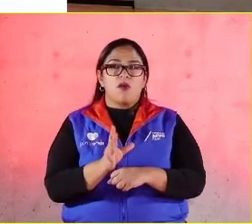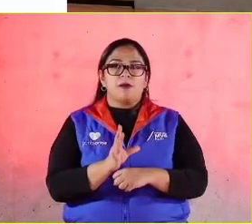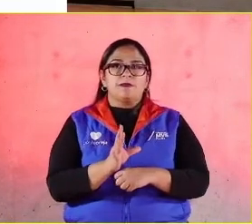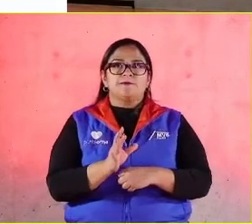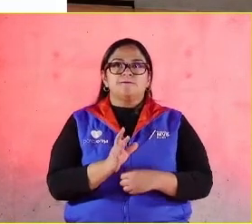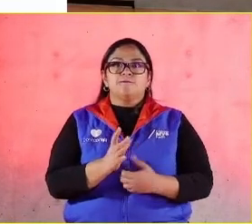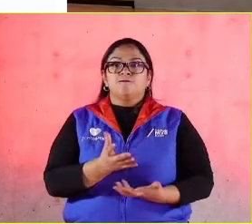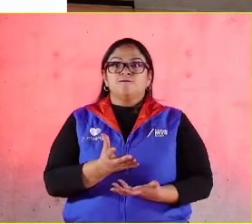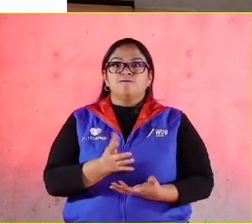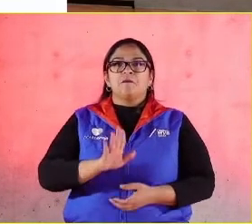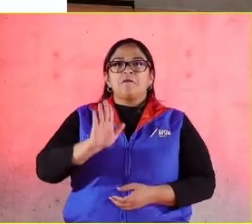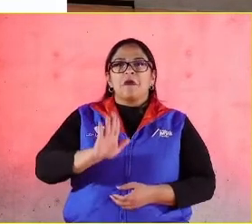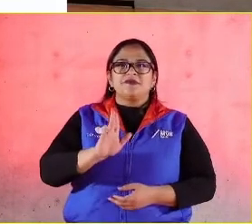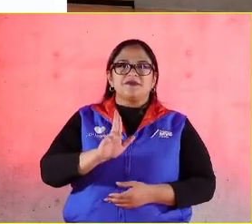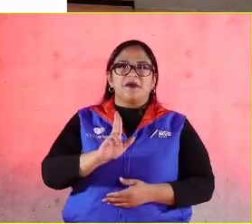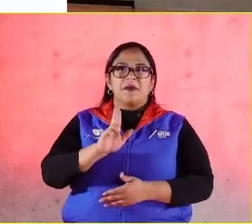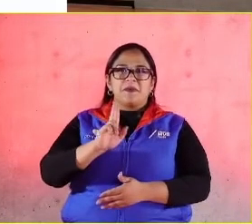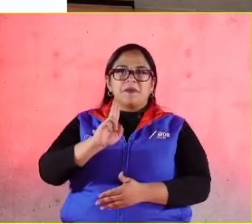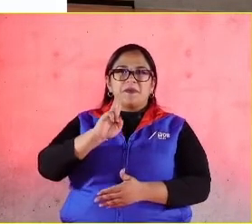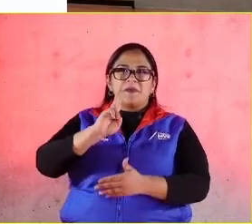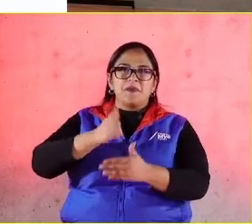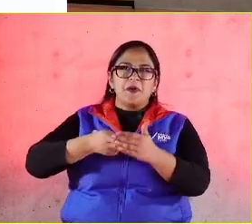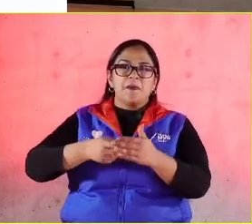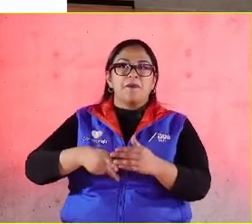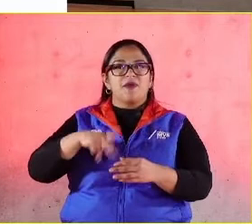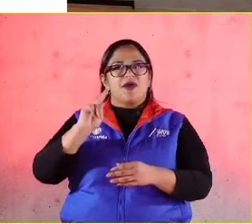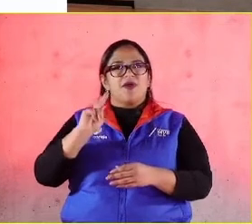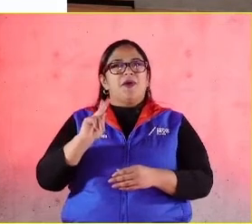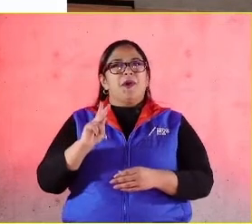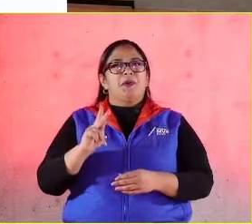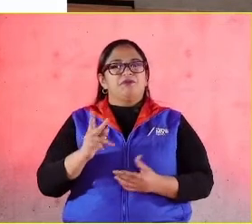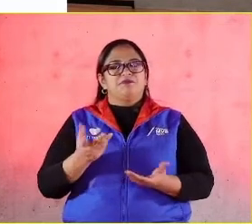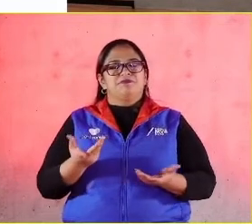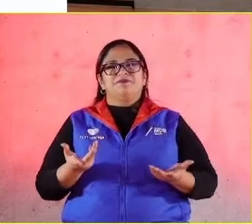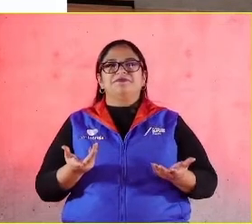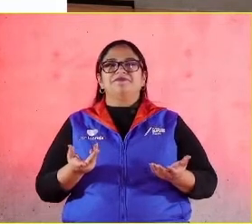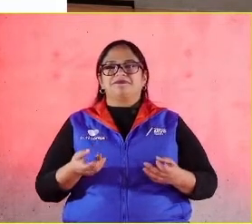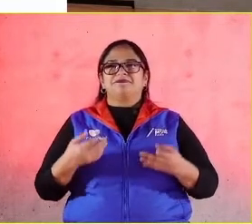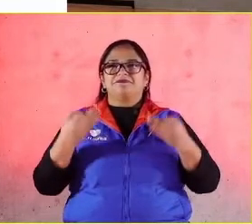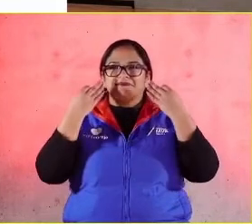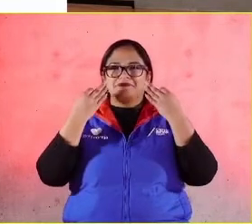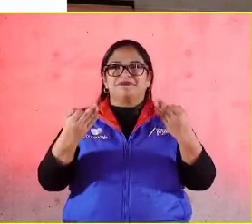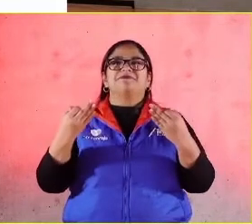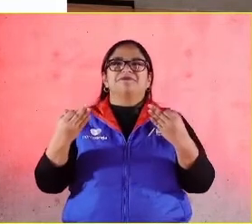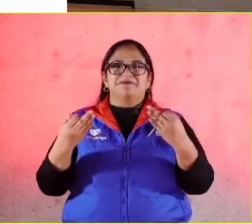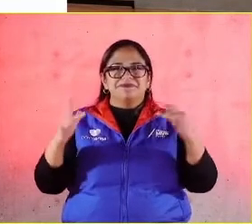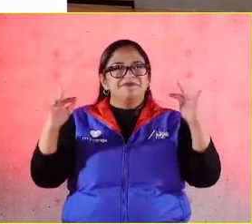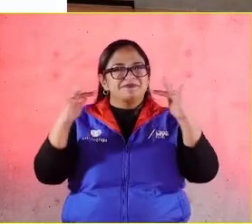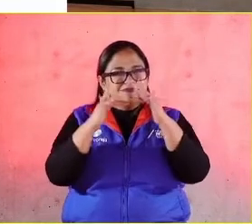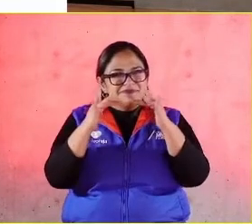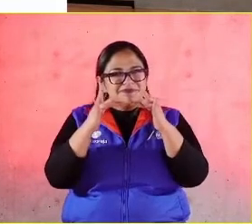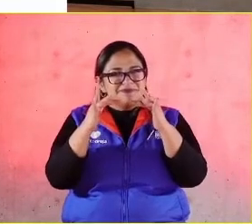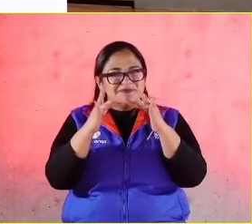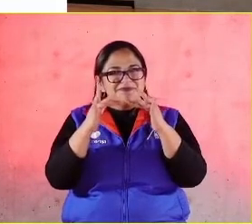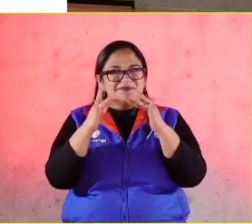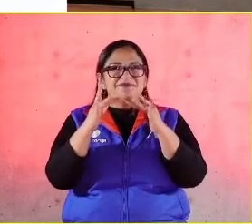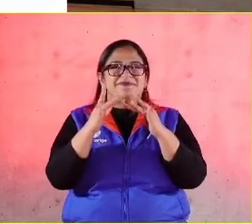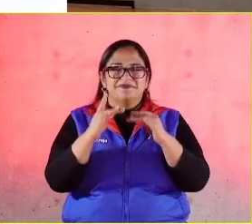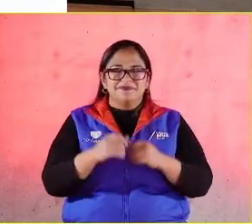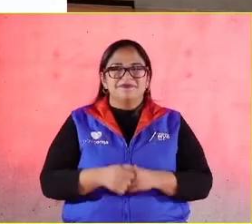prohibir el hacerlo presencial, pero ya vimos que lo tuvimos que repetir ahora en el 2021.